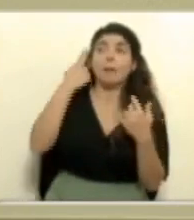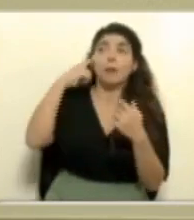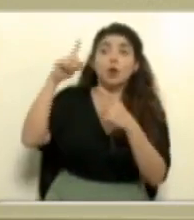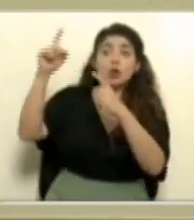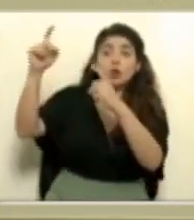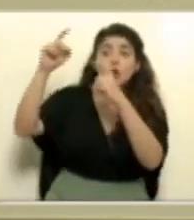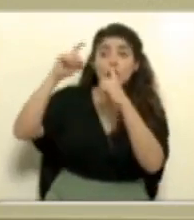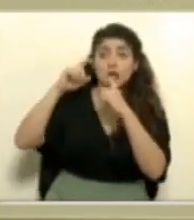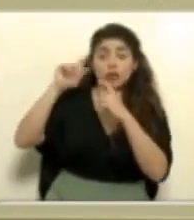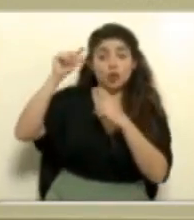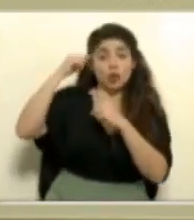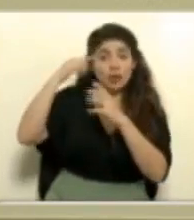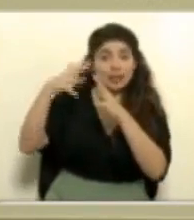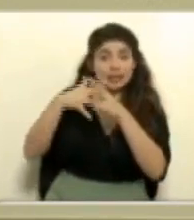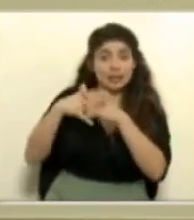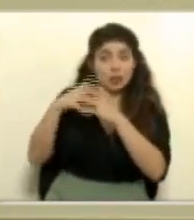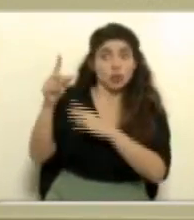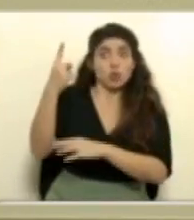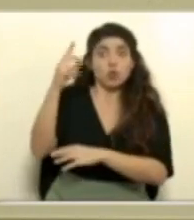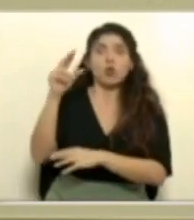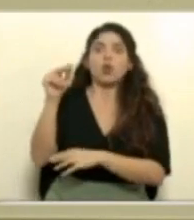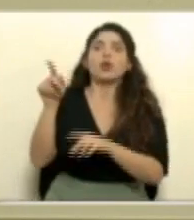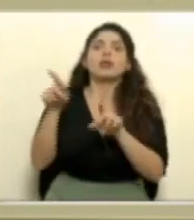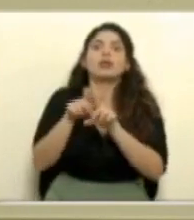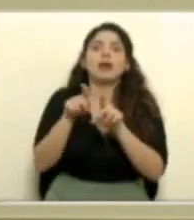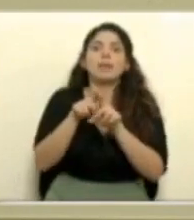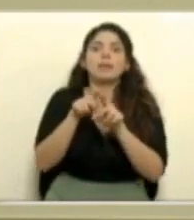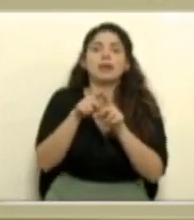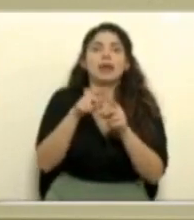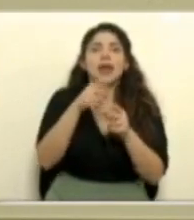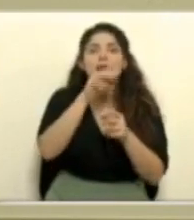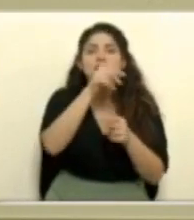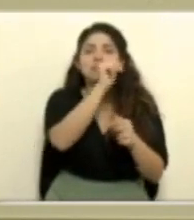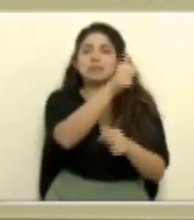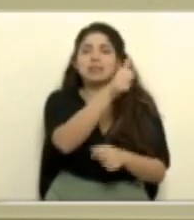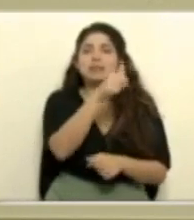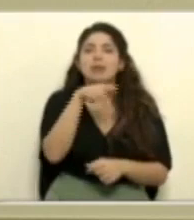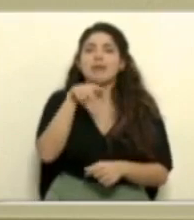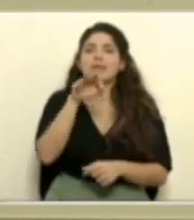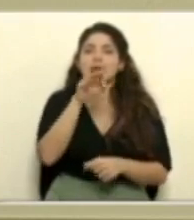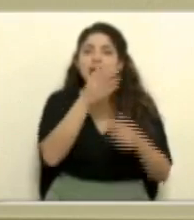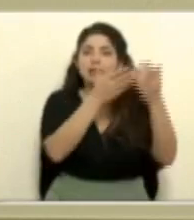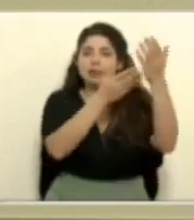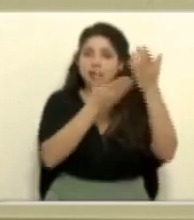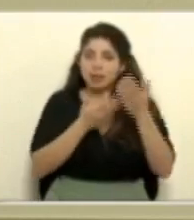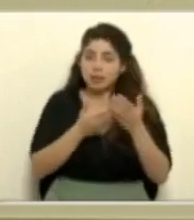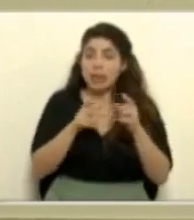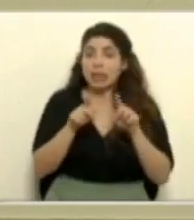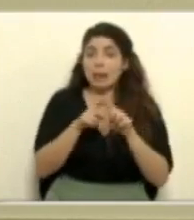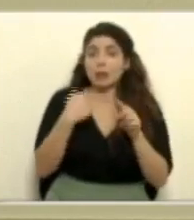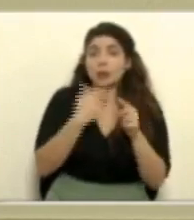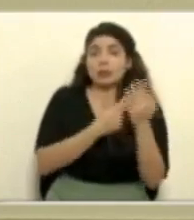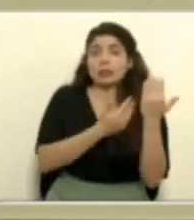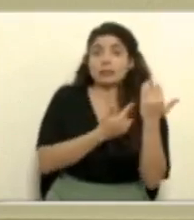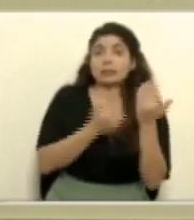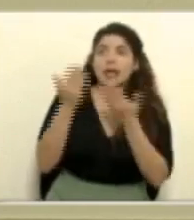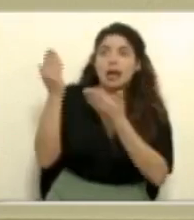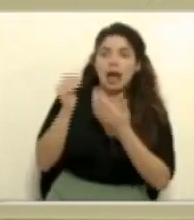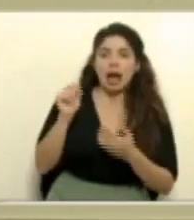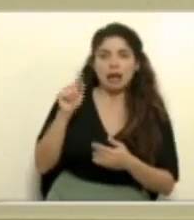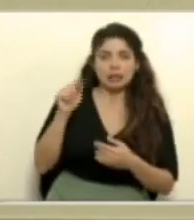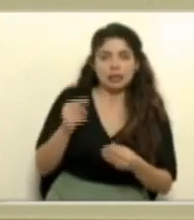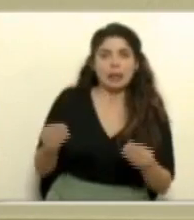que hizo el gobierno de Estados Unidos, sino por los mismos ingresos de Pfizer directamente y también estamos a la expectativa de nuevos ingresos de